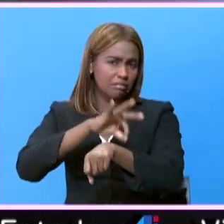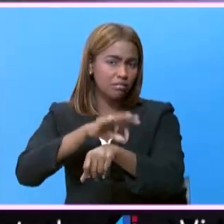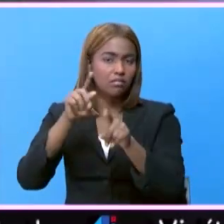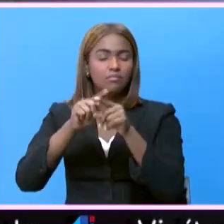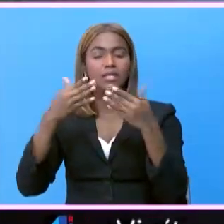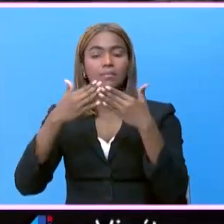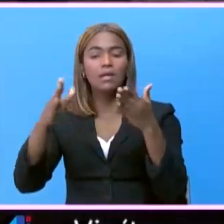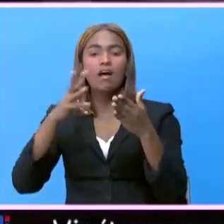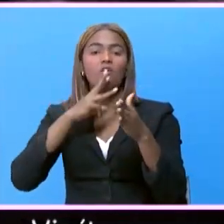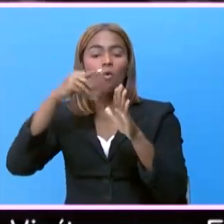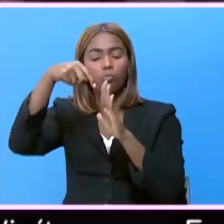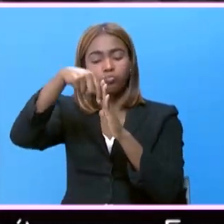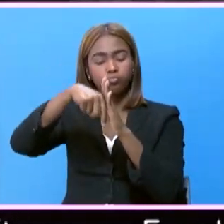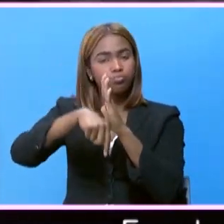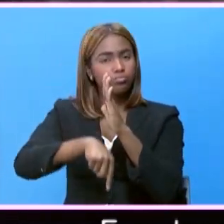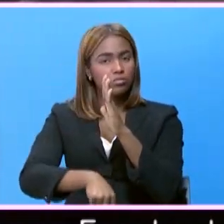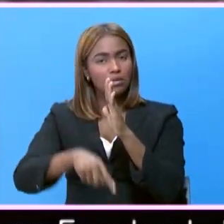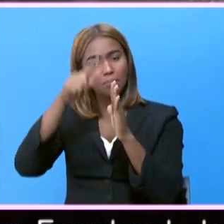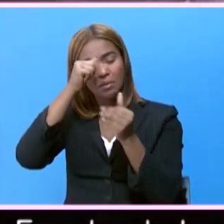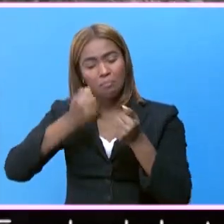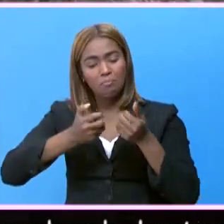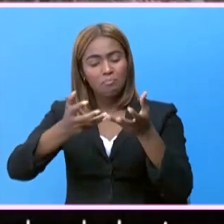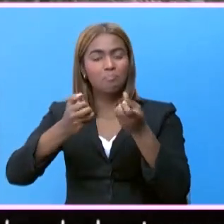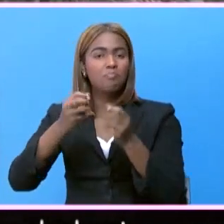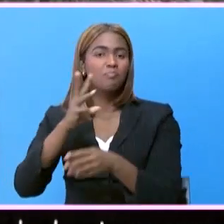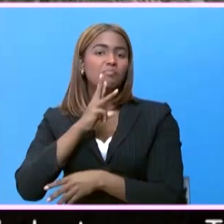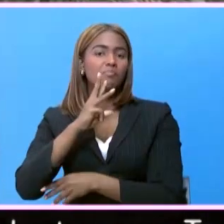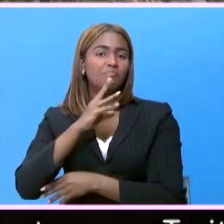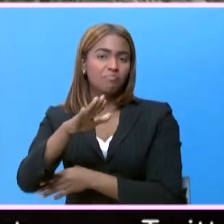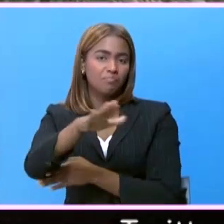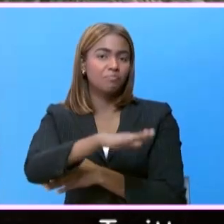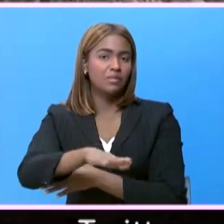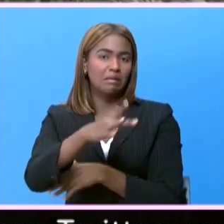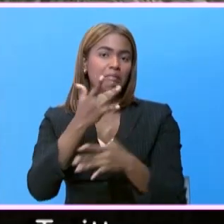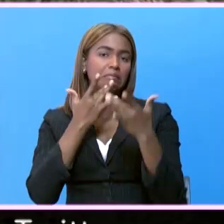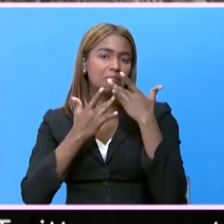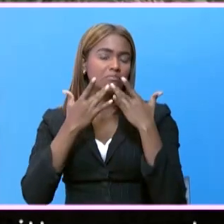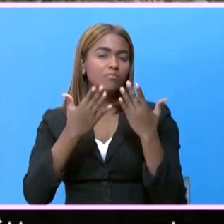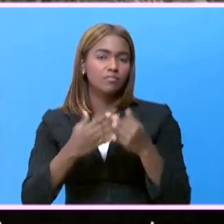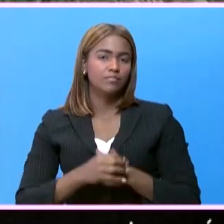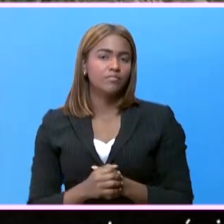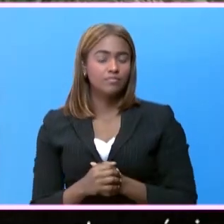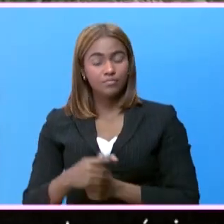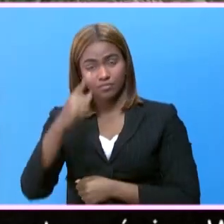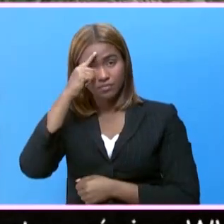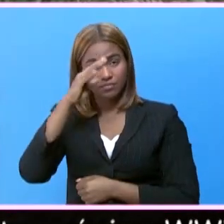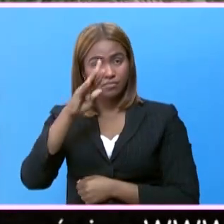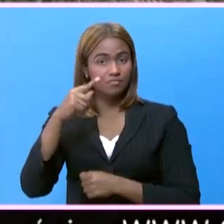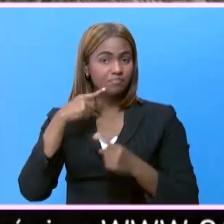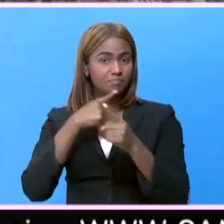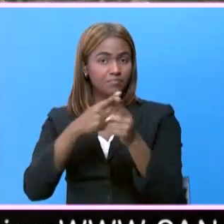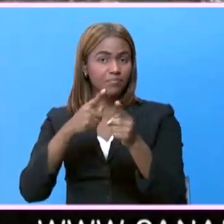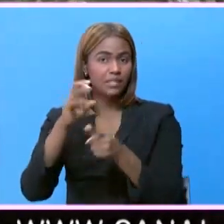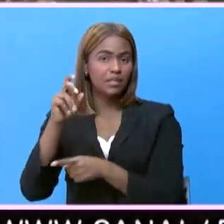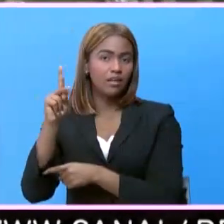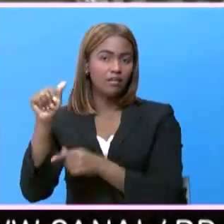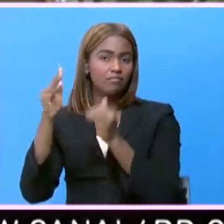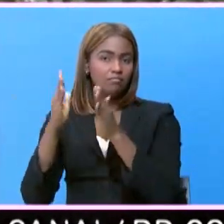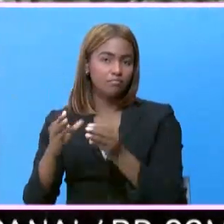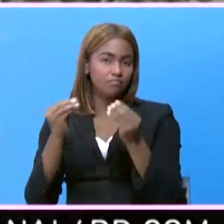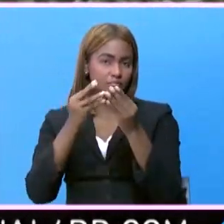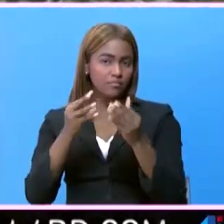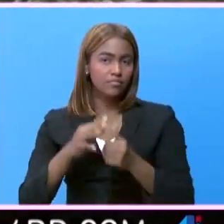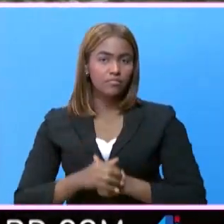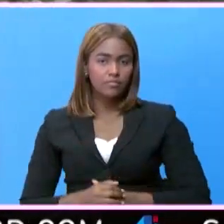apertura de pozos subterráneos para abastecer de agua a las zonas que lo requieran. Para 4R de Noticias, Edania